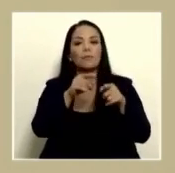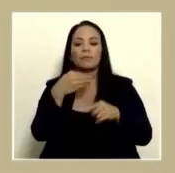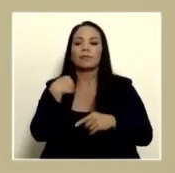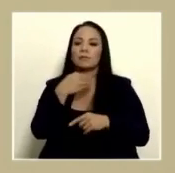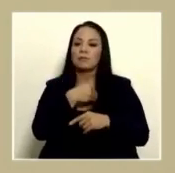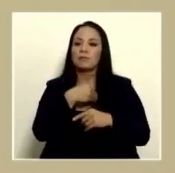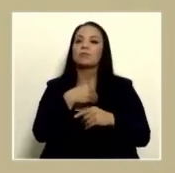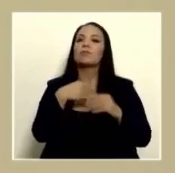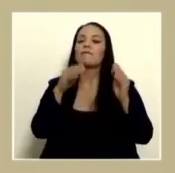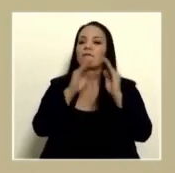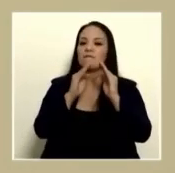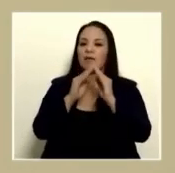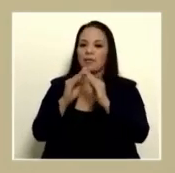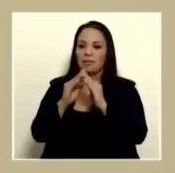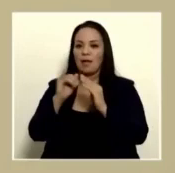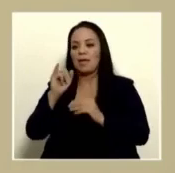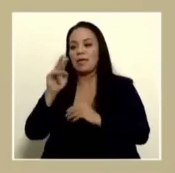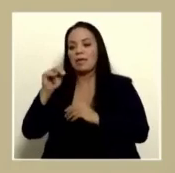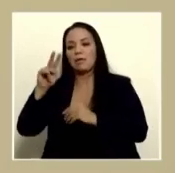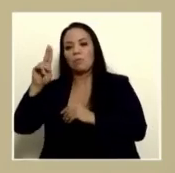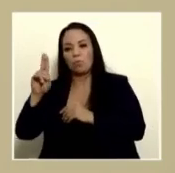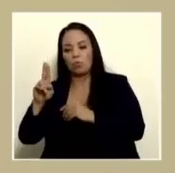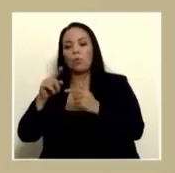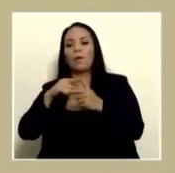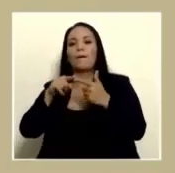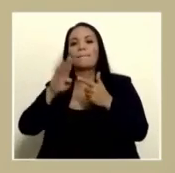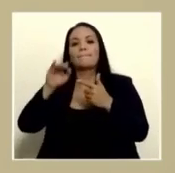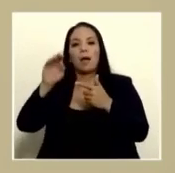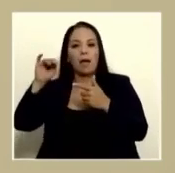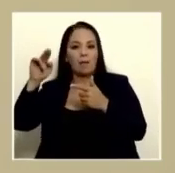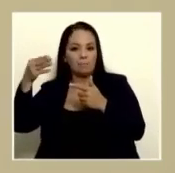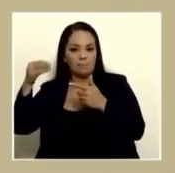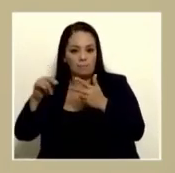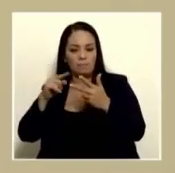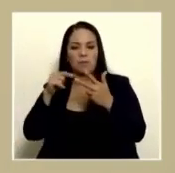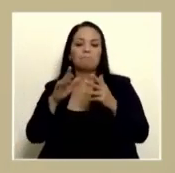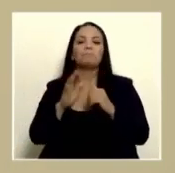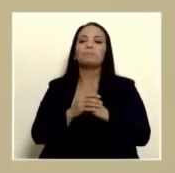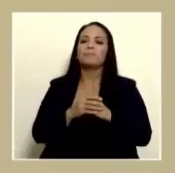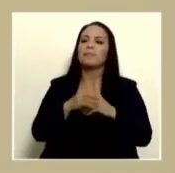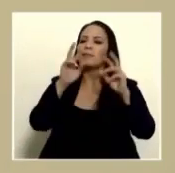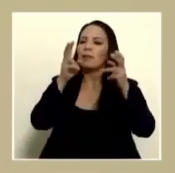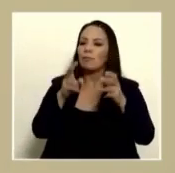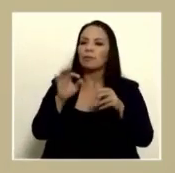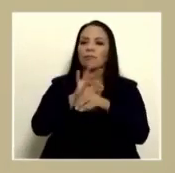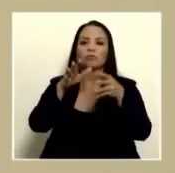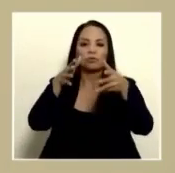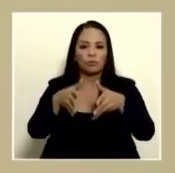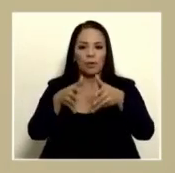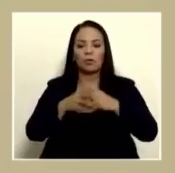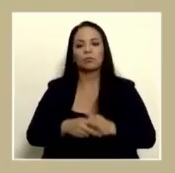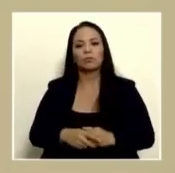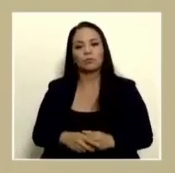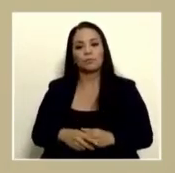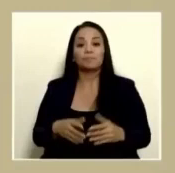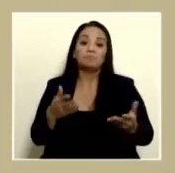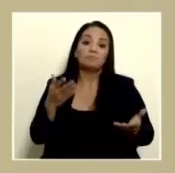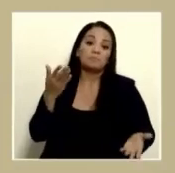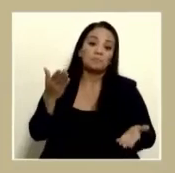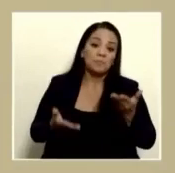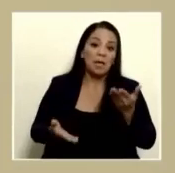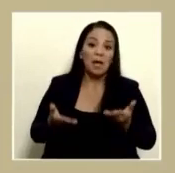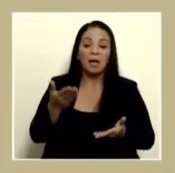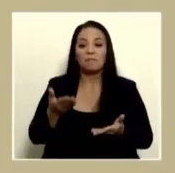ministerio de vivienda INBU y BAMBI sobre los temas de personal puede ser que haya